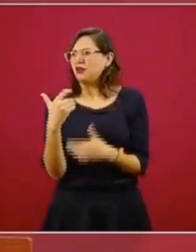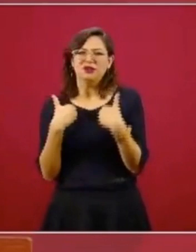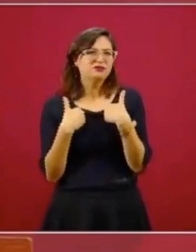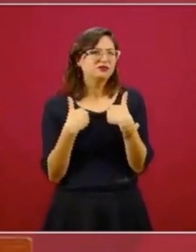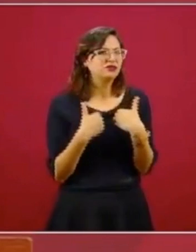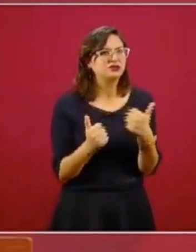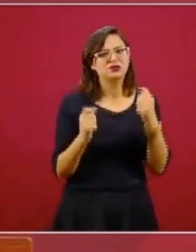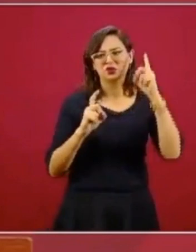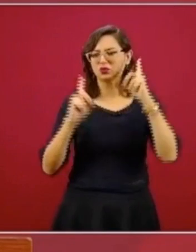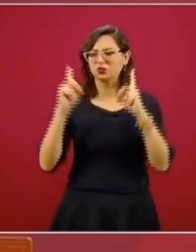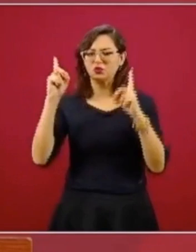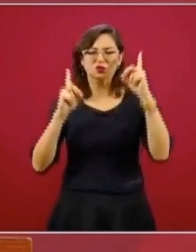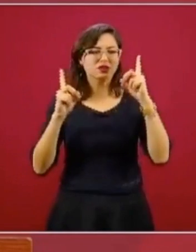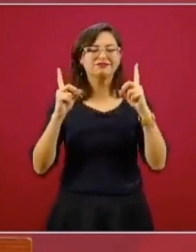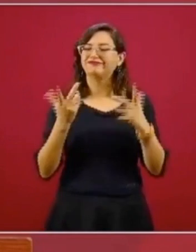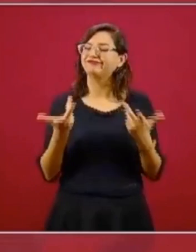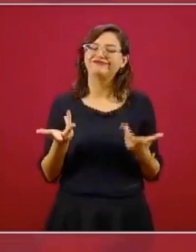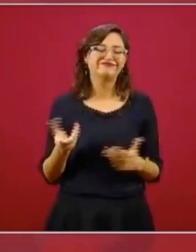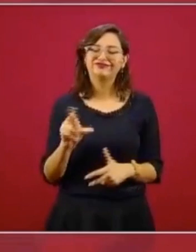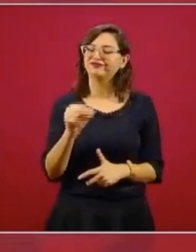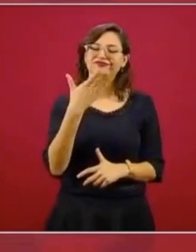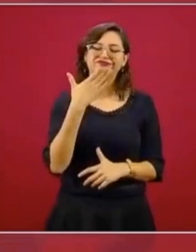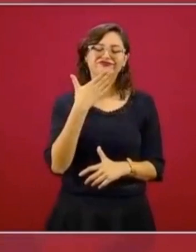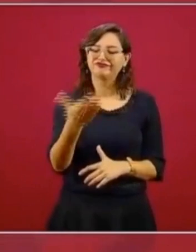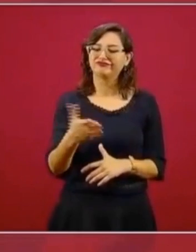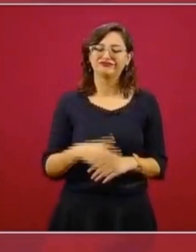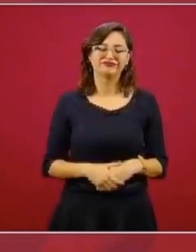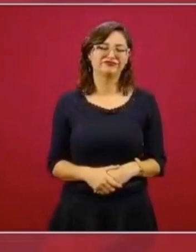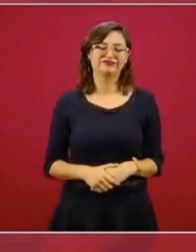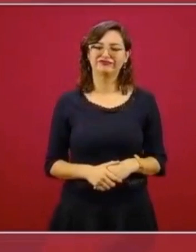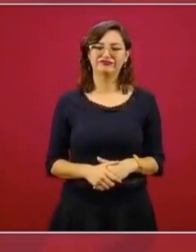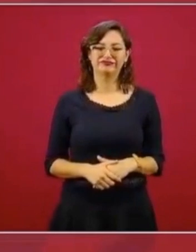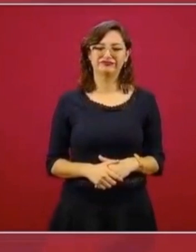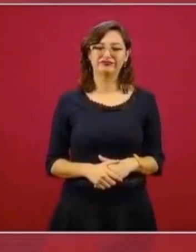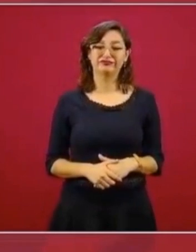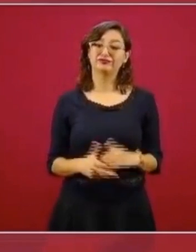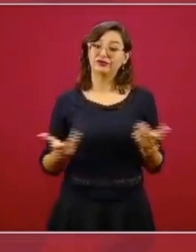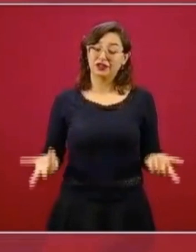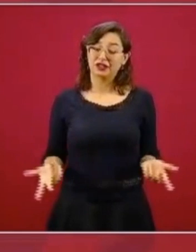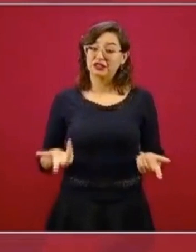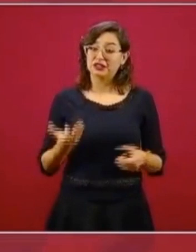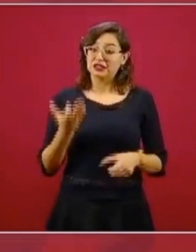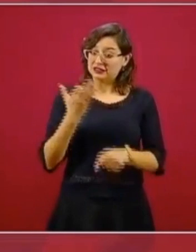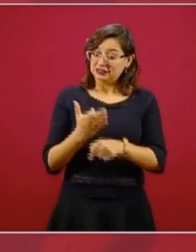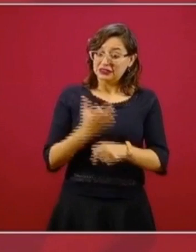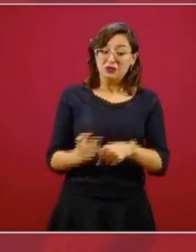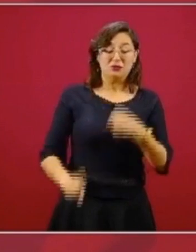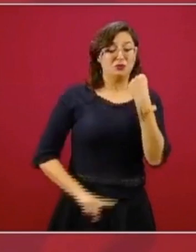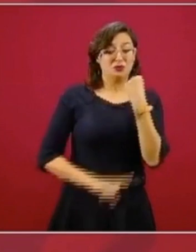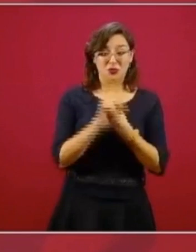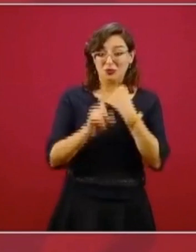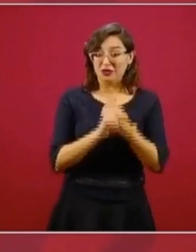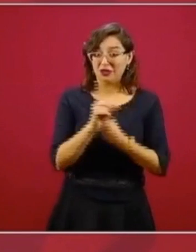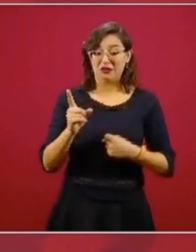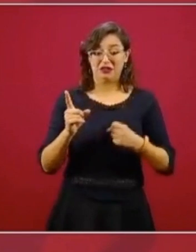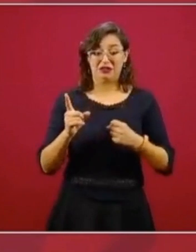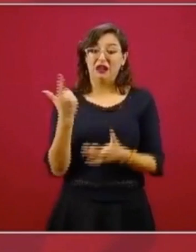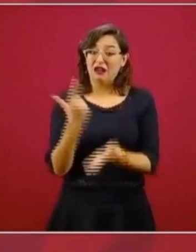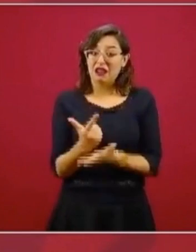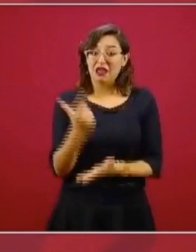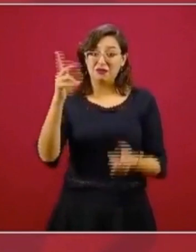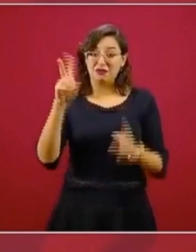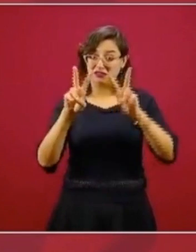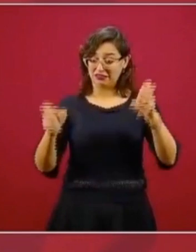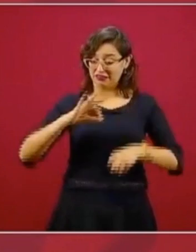Esto no es bueno, ya de por sí es fuerte lo que sucede cuando hay una pandemia como esta,